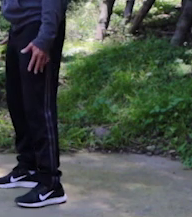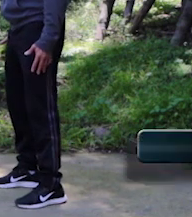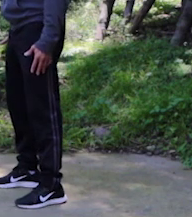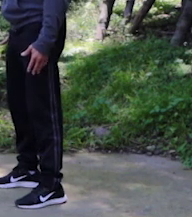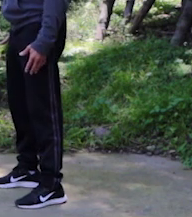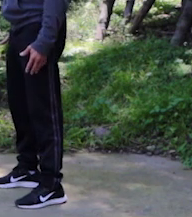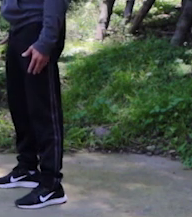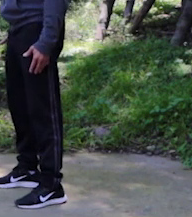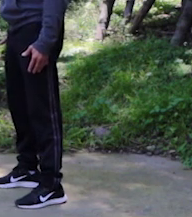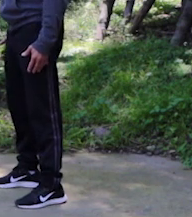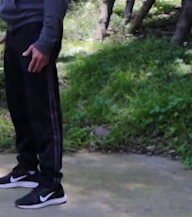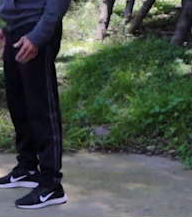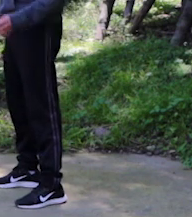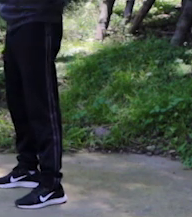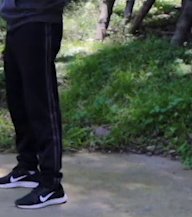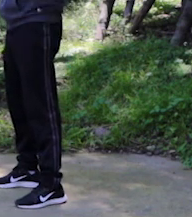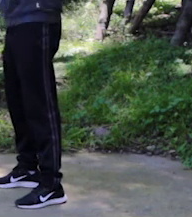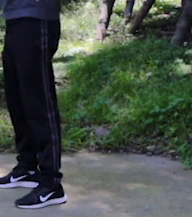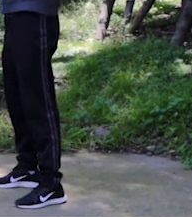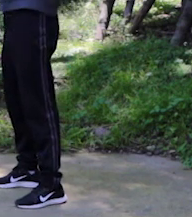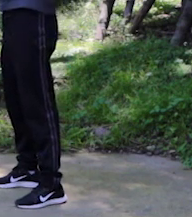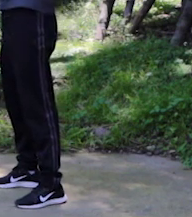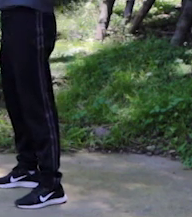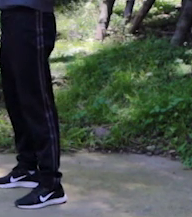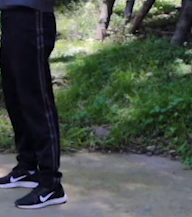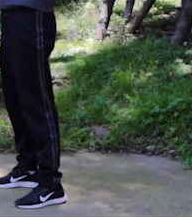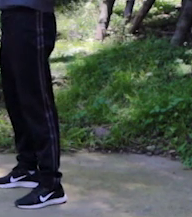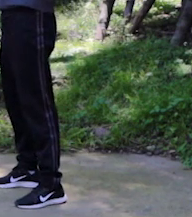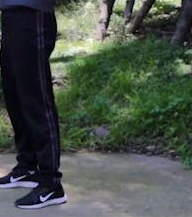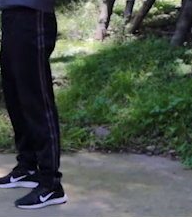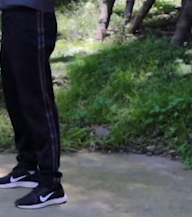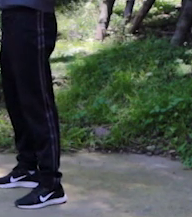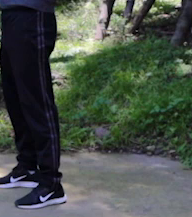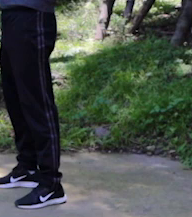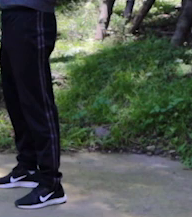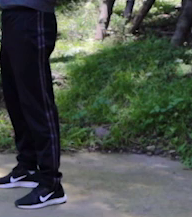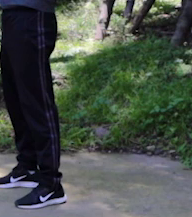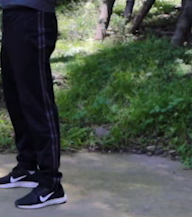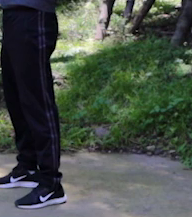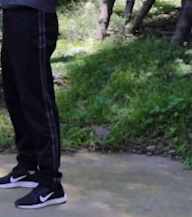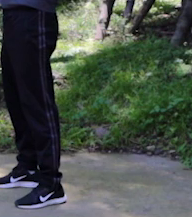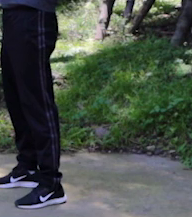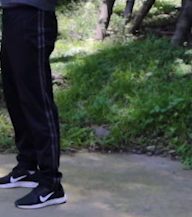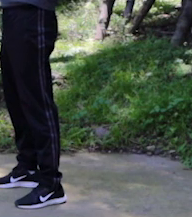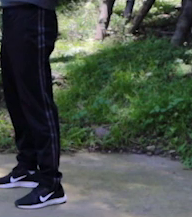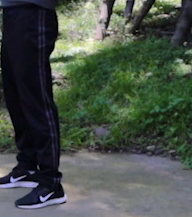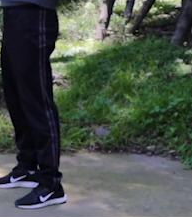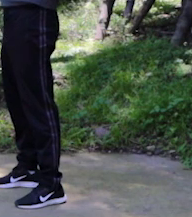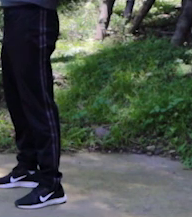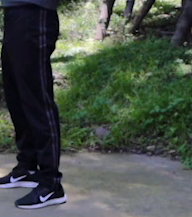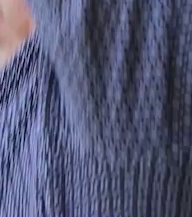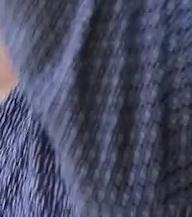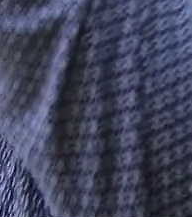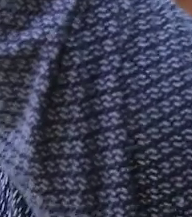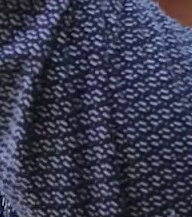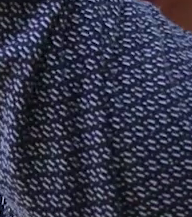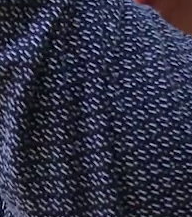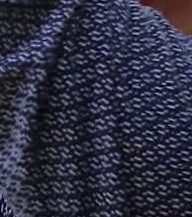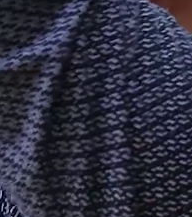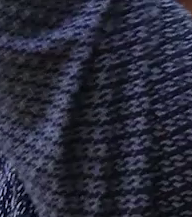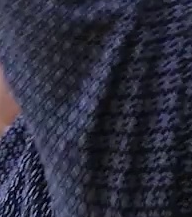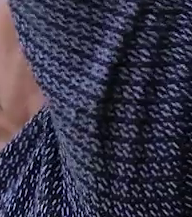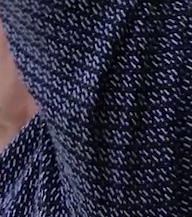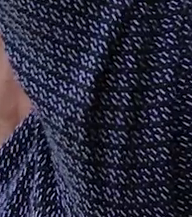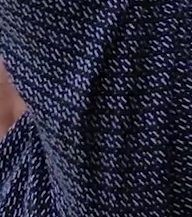parar derechos. Vamos a elevar los brazos, los vamos a llevar las manos atrás de la nuca. Y vamos a hacer una extensión, como